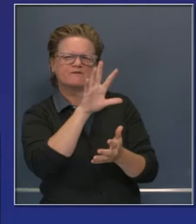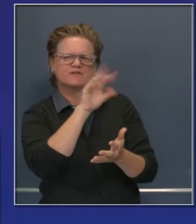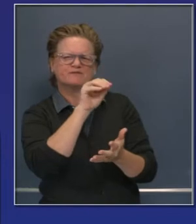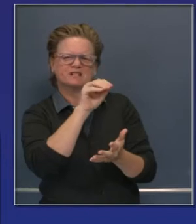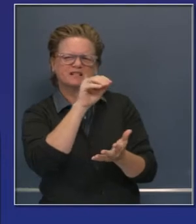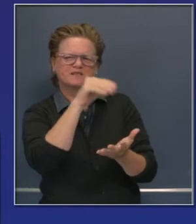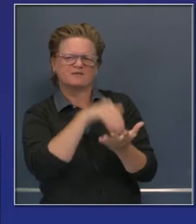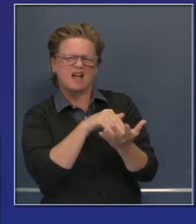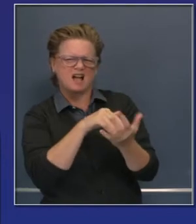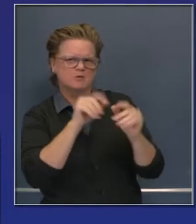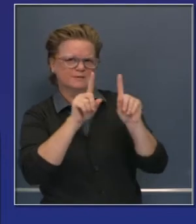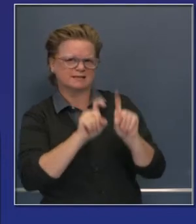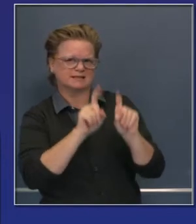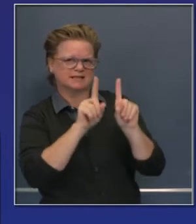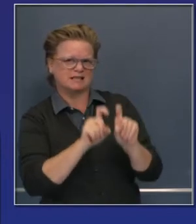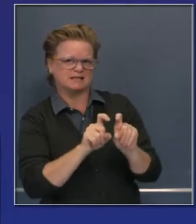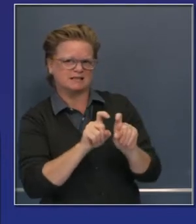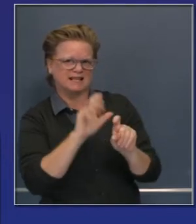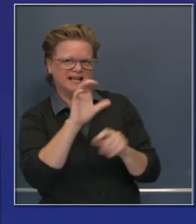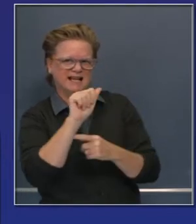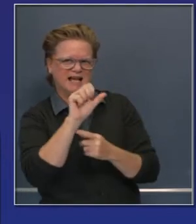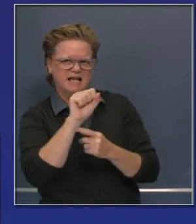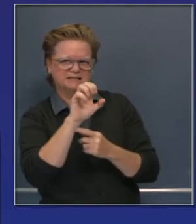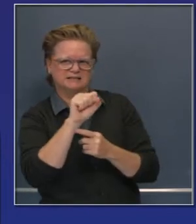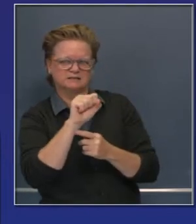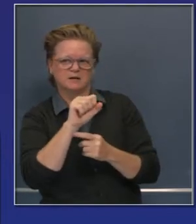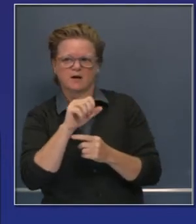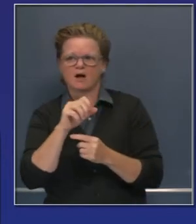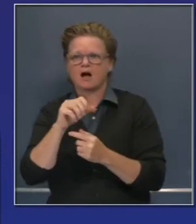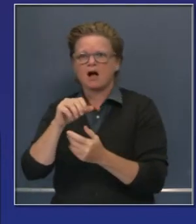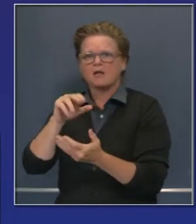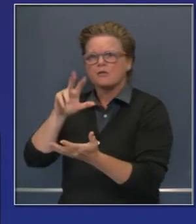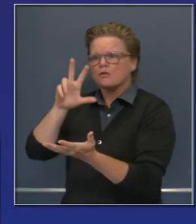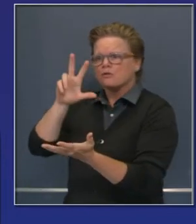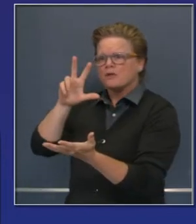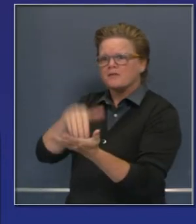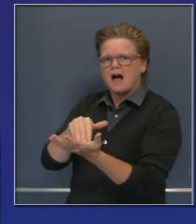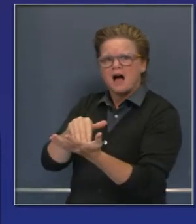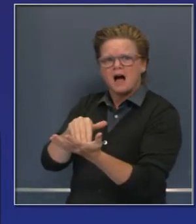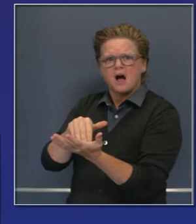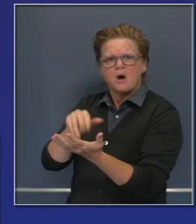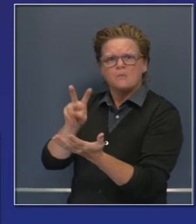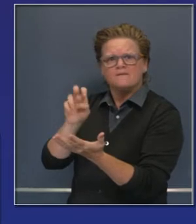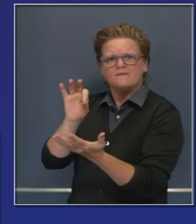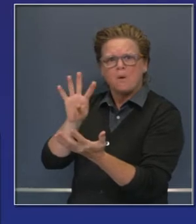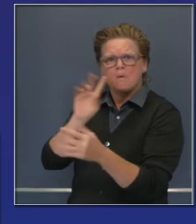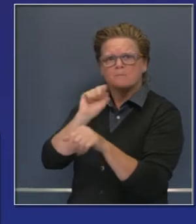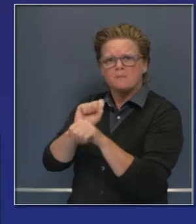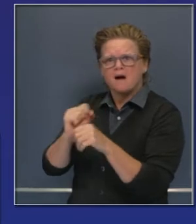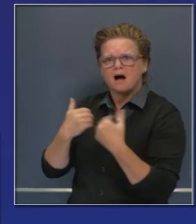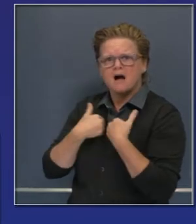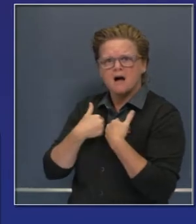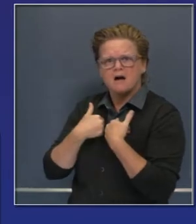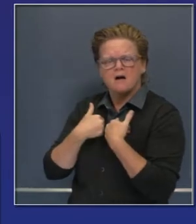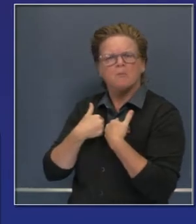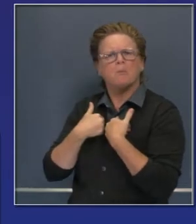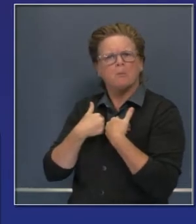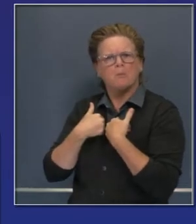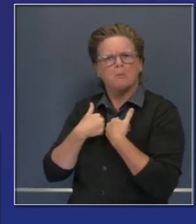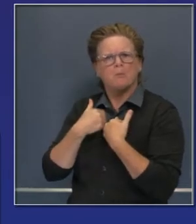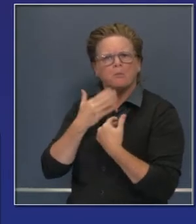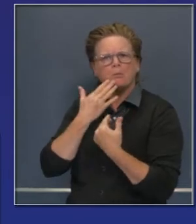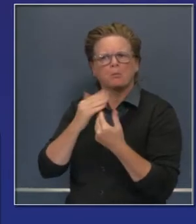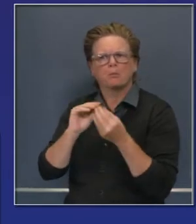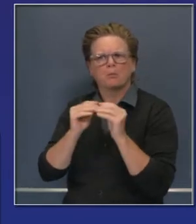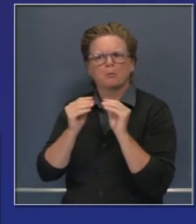,000 pruebas que se realizaron. En eso se basa esa cifra. Y como consecuencia del aumento considerable en los últimos días del número